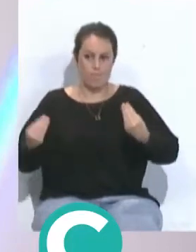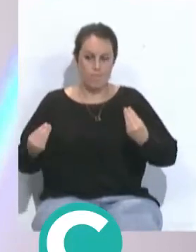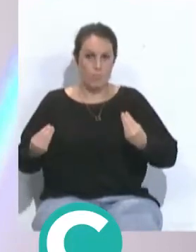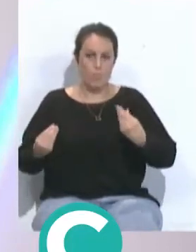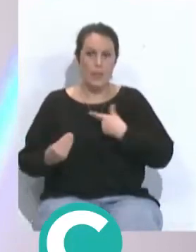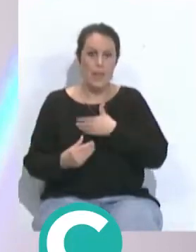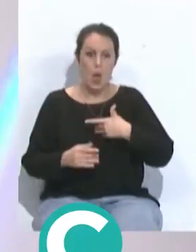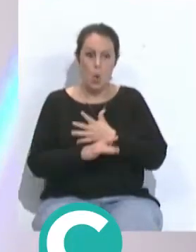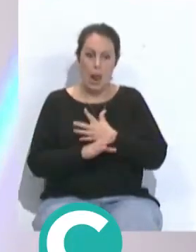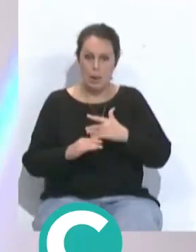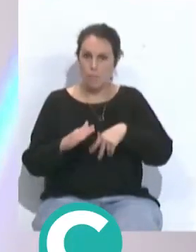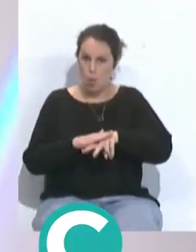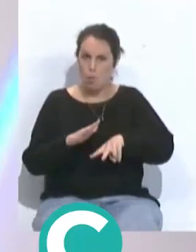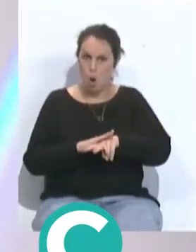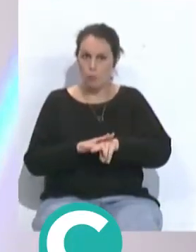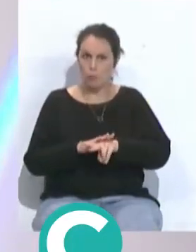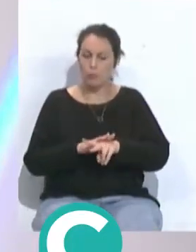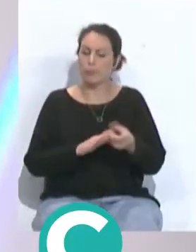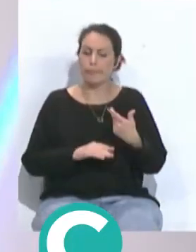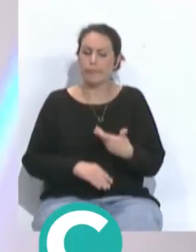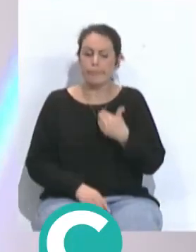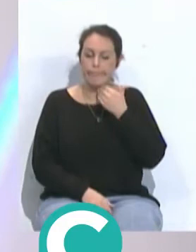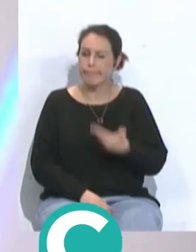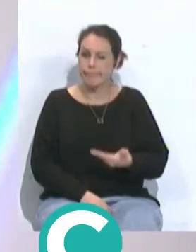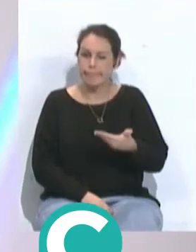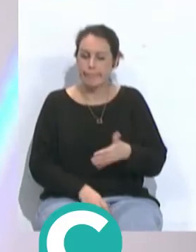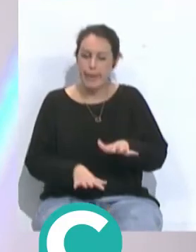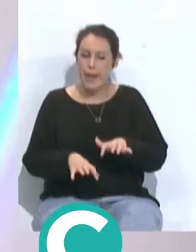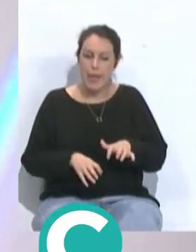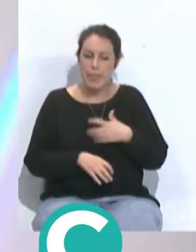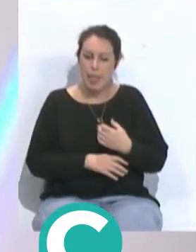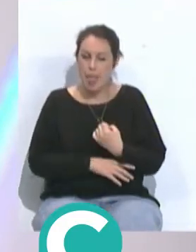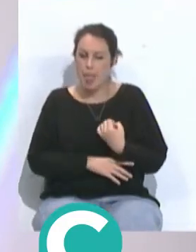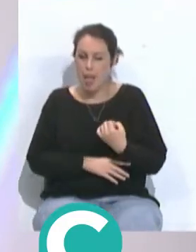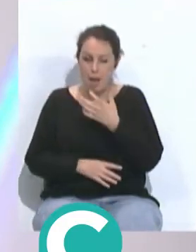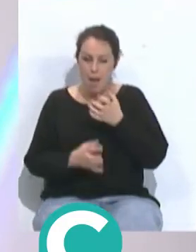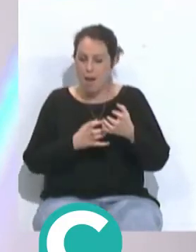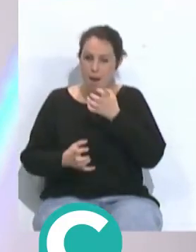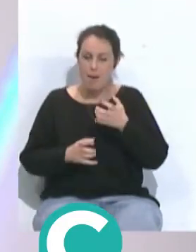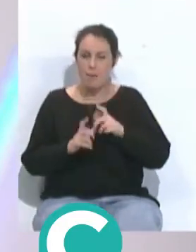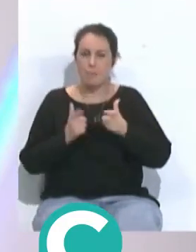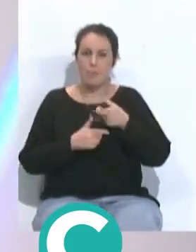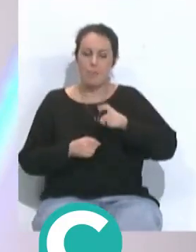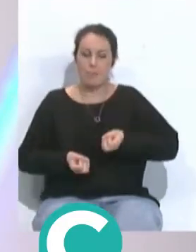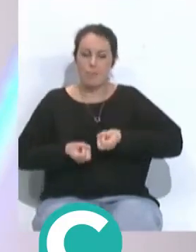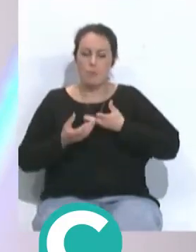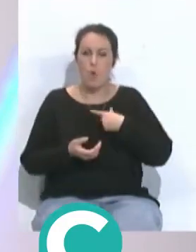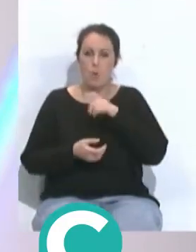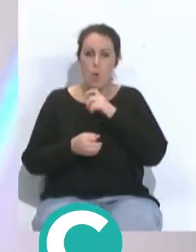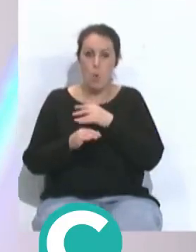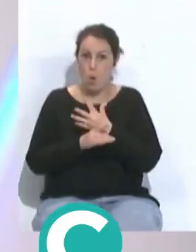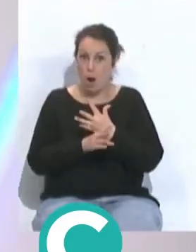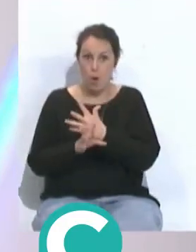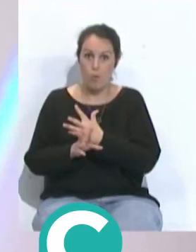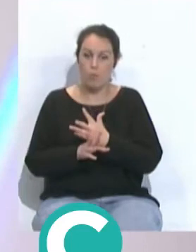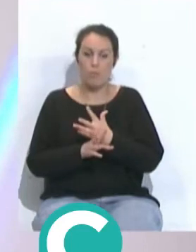equipos pretenden jugar a fútbol yo creo que puede ser también un factor determinante esa grada apoyando ese equipo que también lo está transmitiendo a través de su juego yo creo que